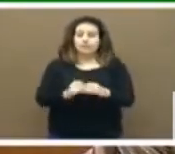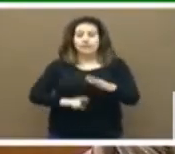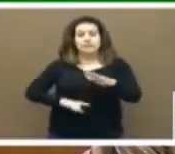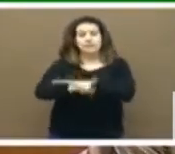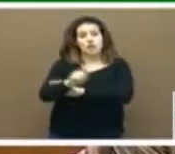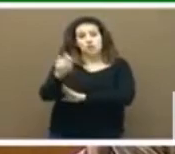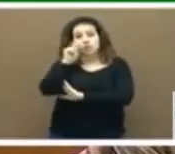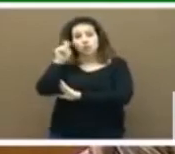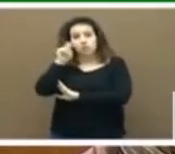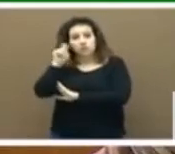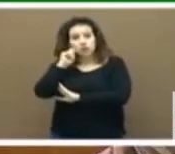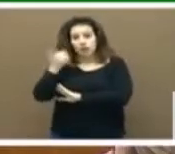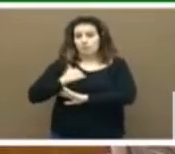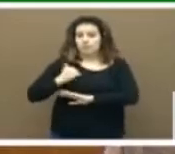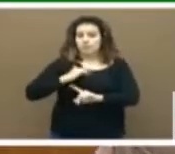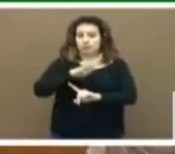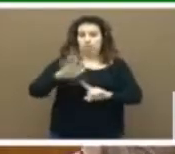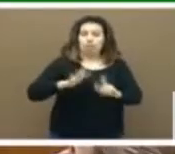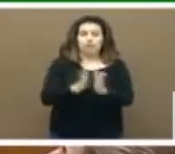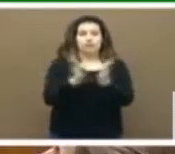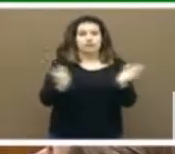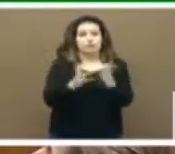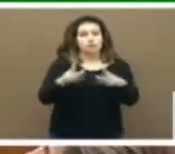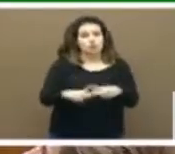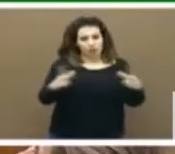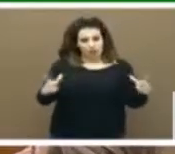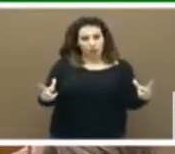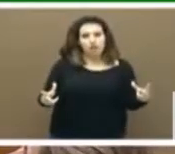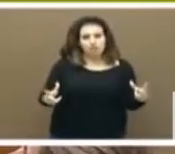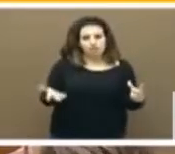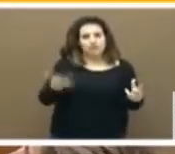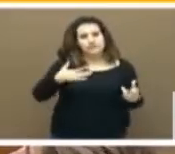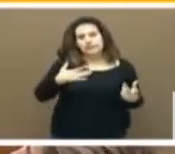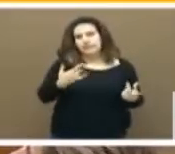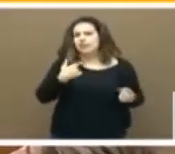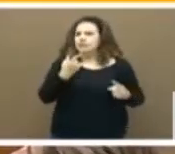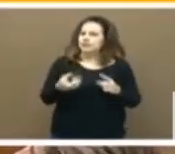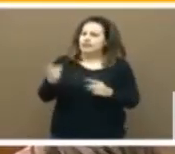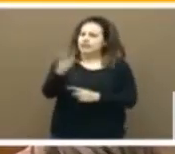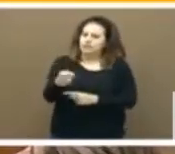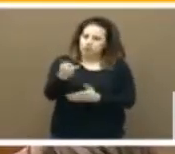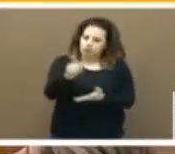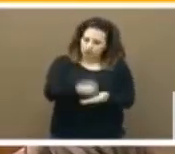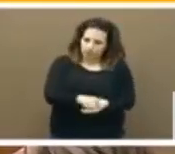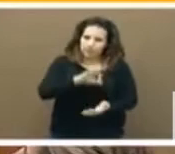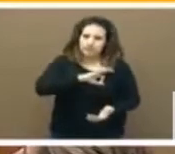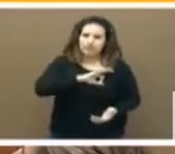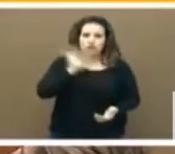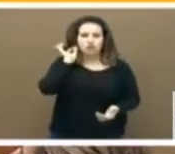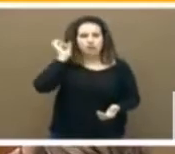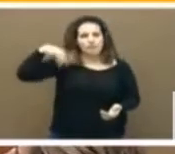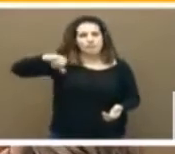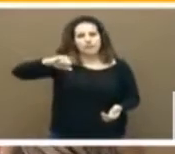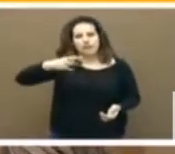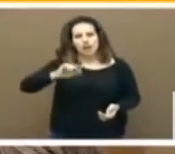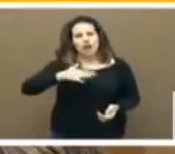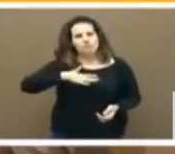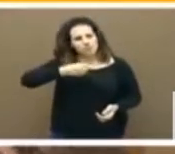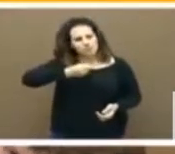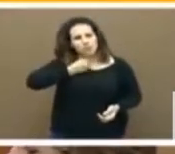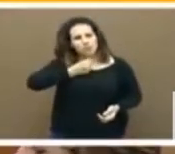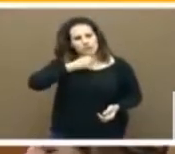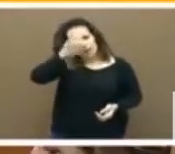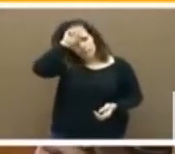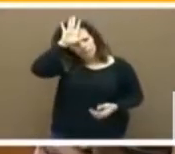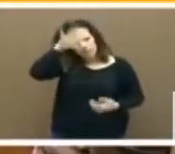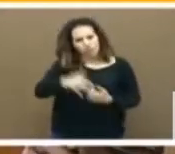aprovechamiento medioambiental y activación social. Pero le insisto, señora De Miguel, a mí me gustaría que la mina siga viva hasta